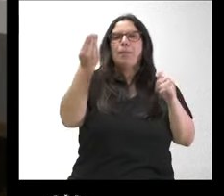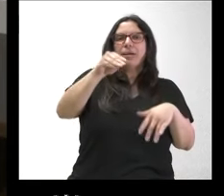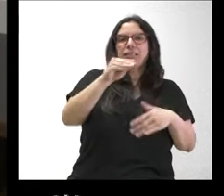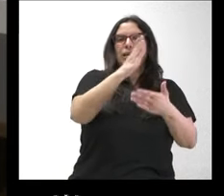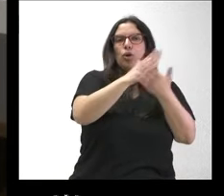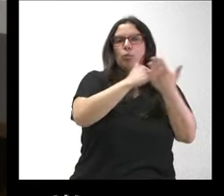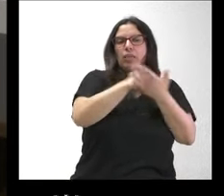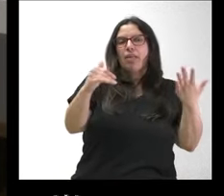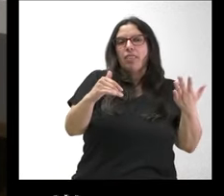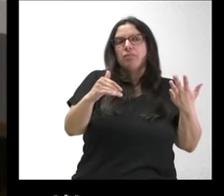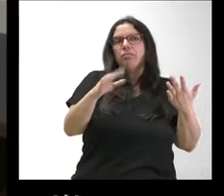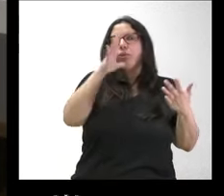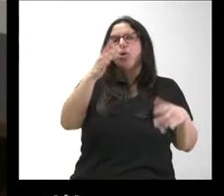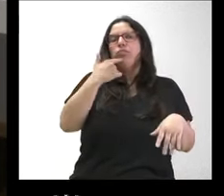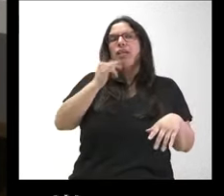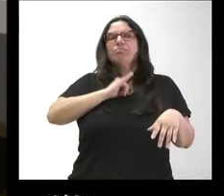qué opinión les merece.